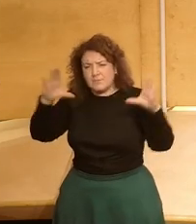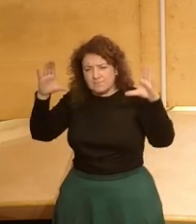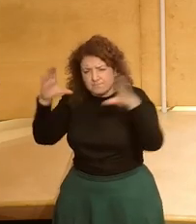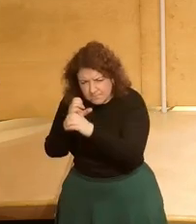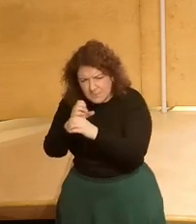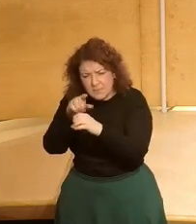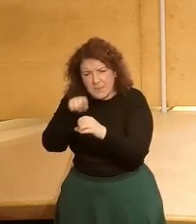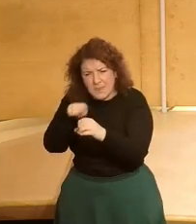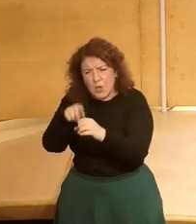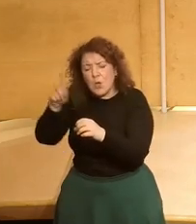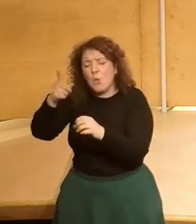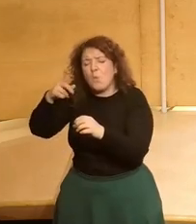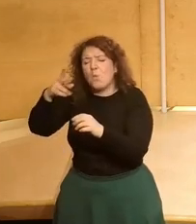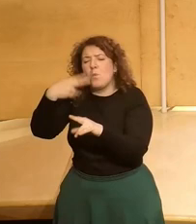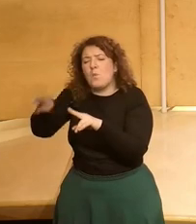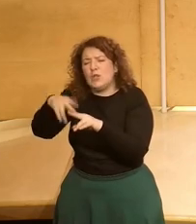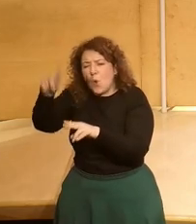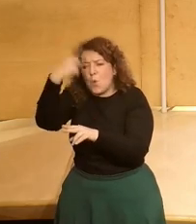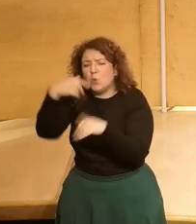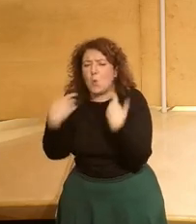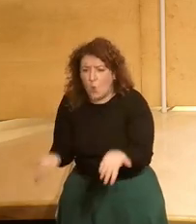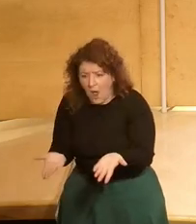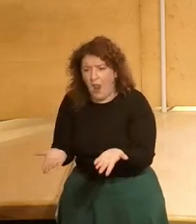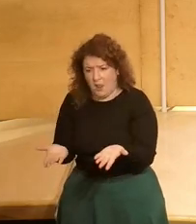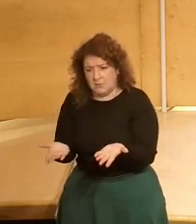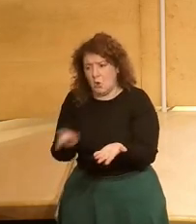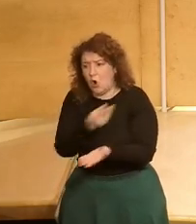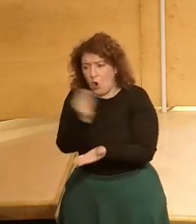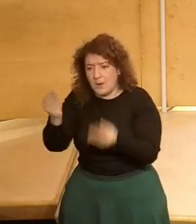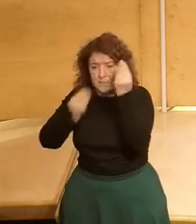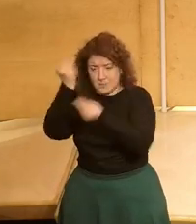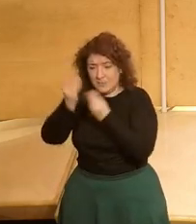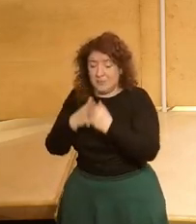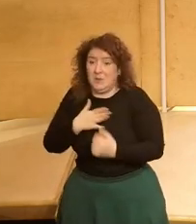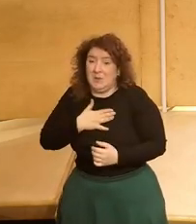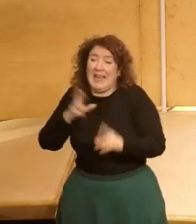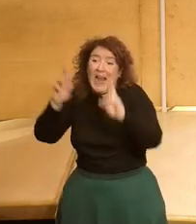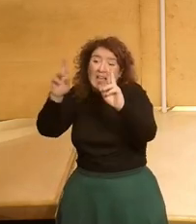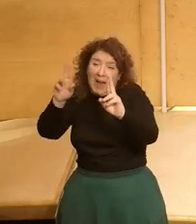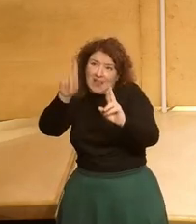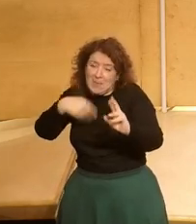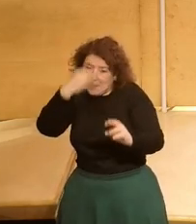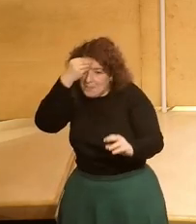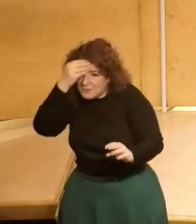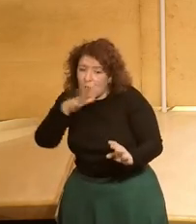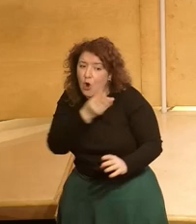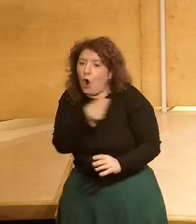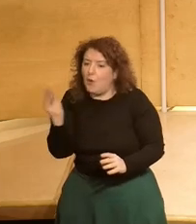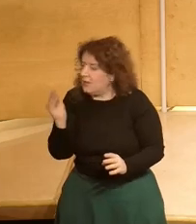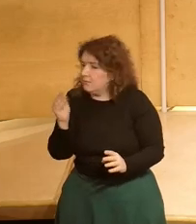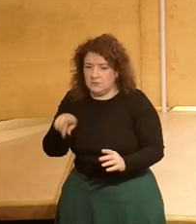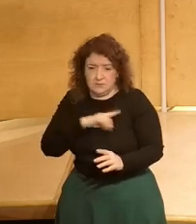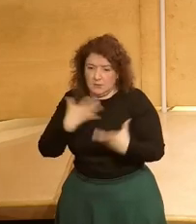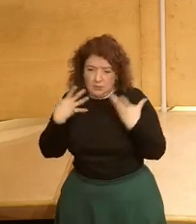está ocurriendo y a la cultura política que se está forjando entre la juventud y me gusta la idea de esperanza porque yo lo que veo en los jóvenes la mayoría es